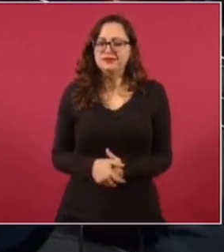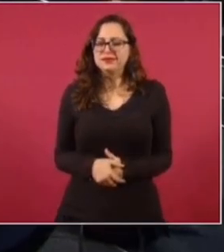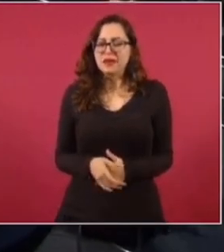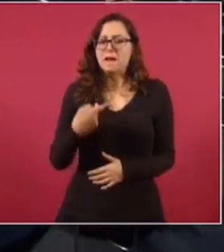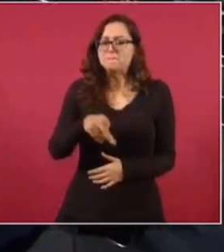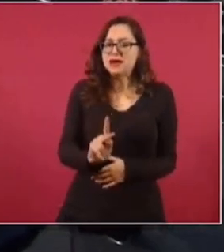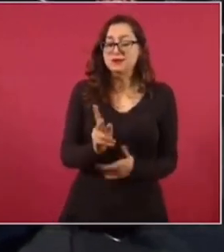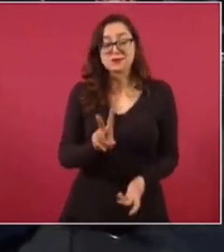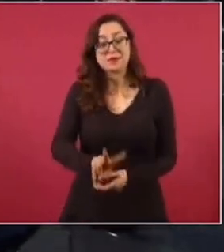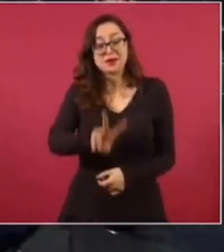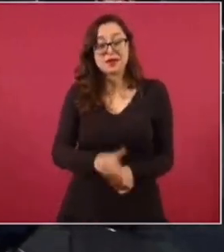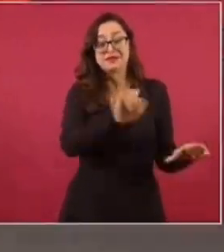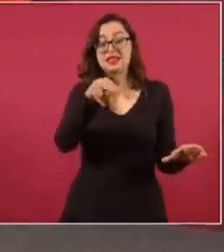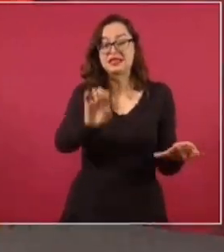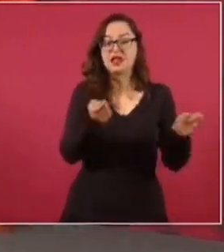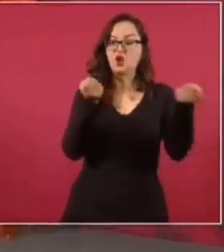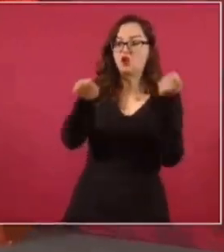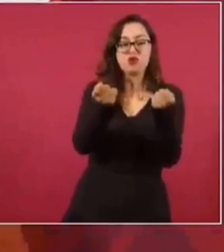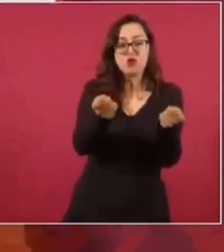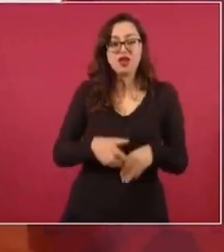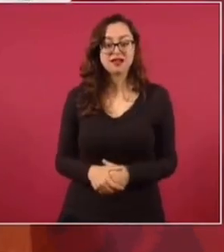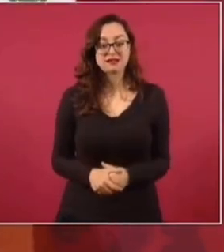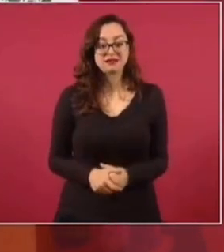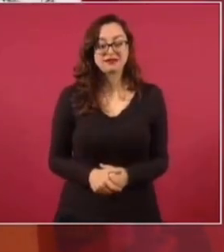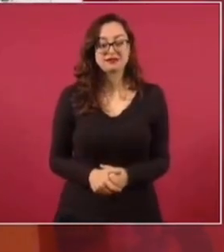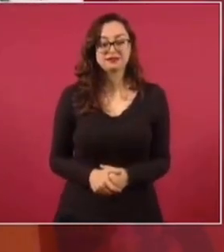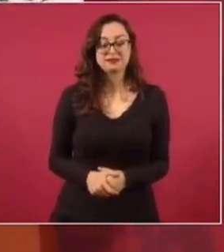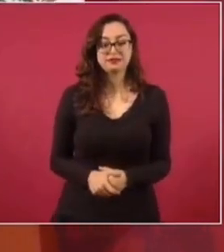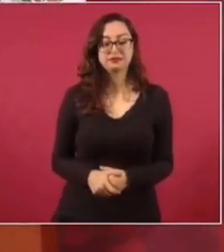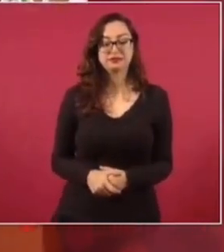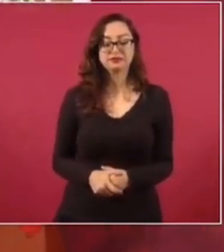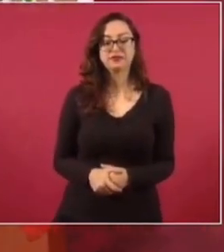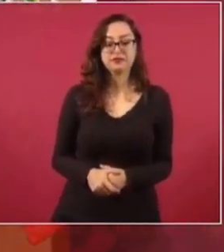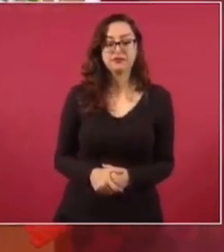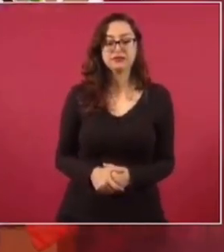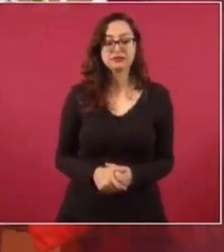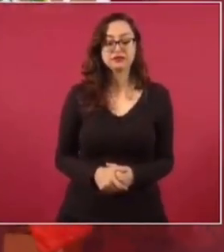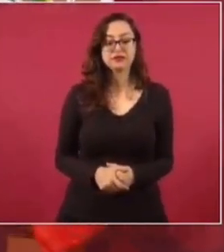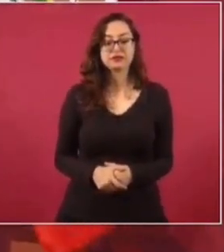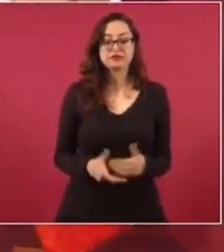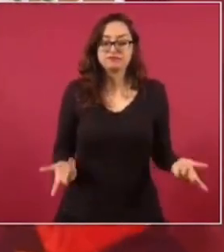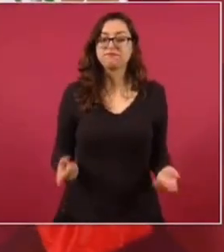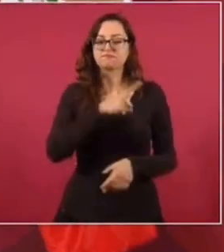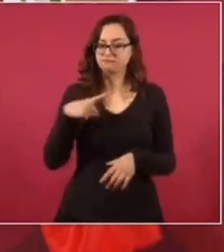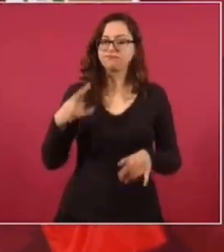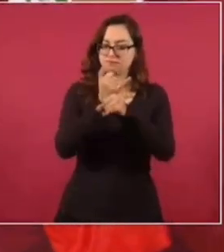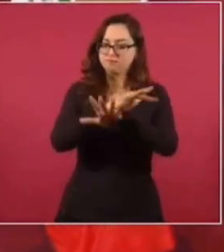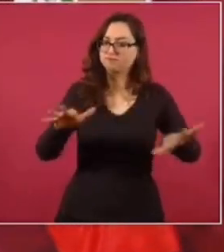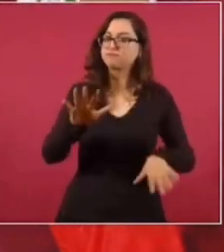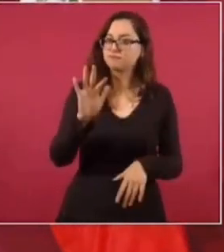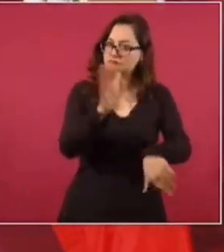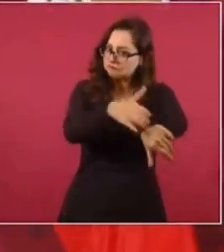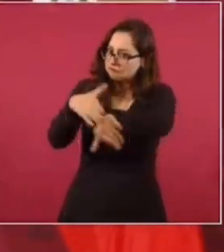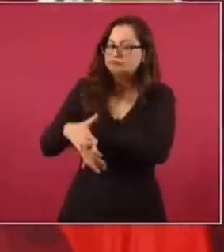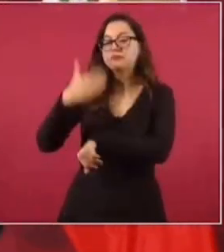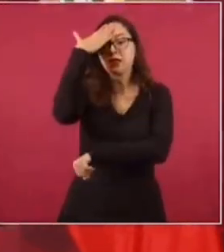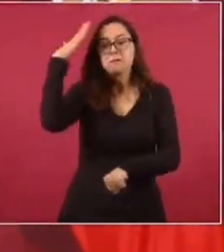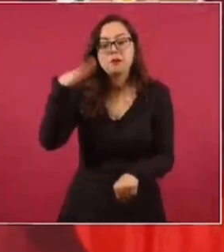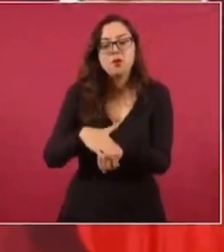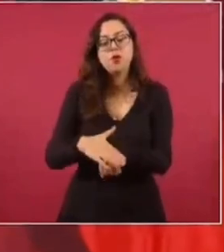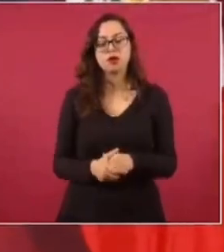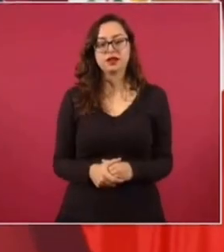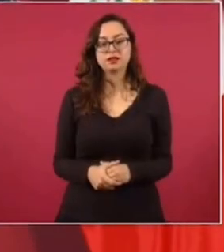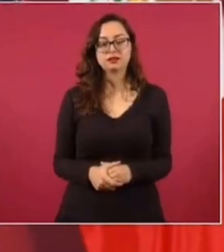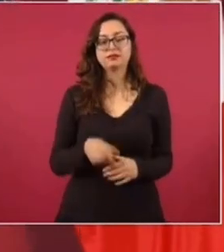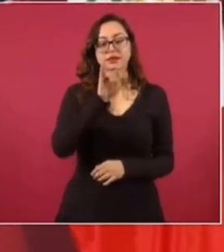cierto es que ellos dominan el INE y el Tribunal para información o para refrescar la memoria. Los